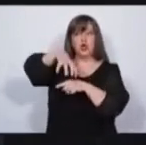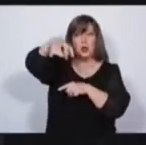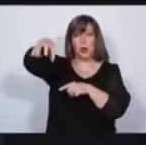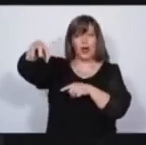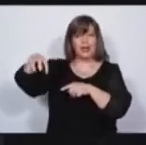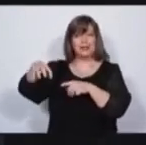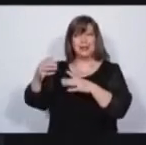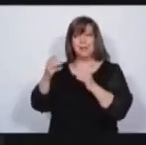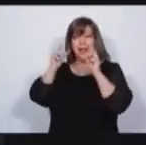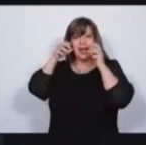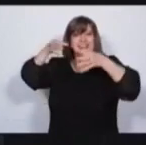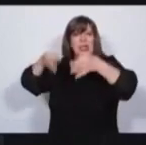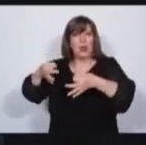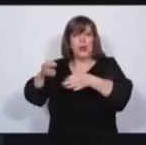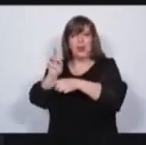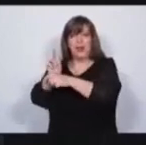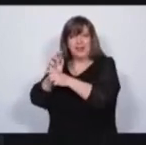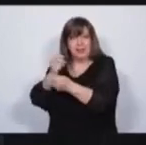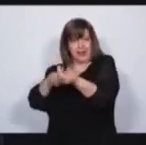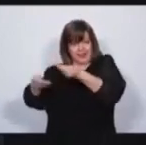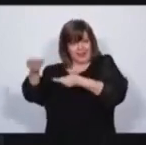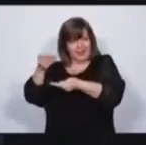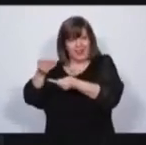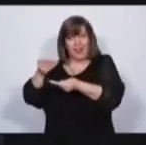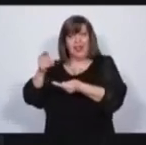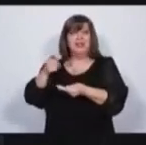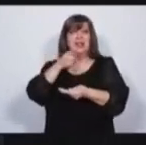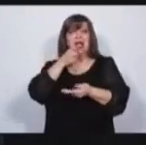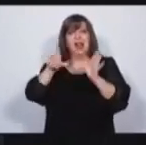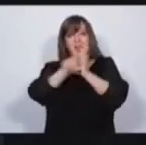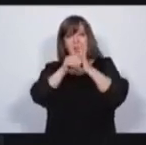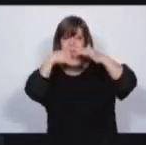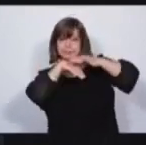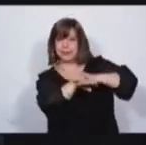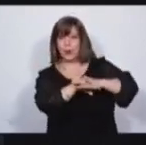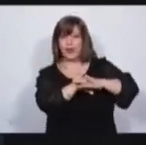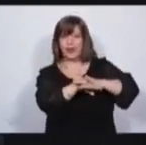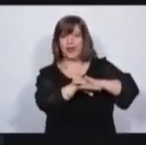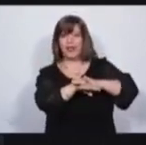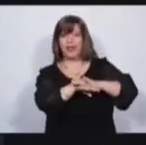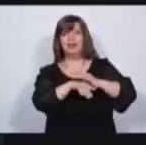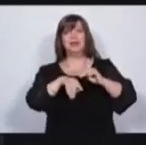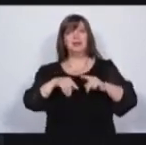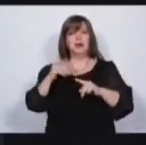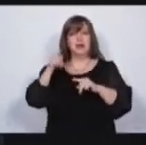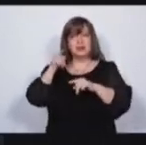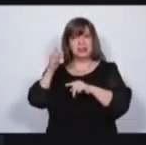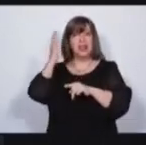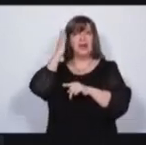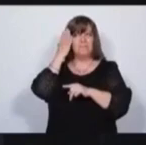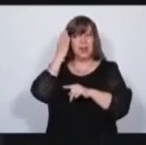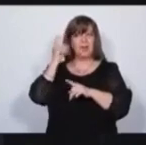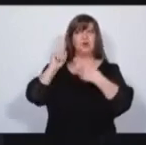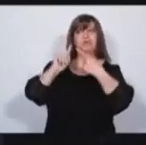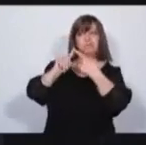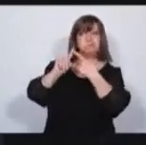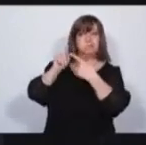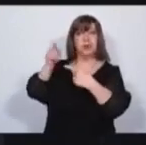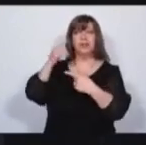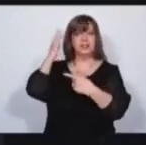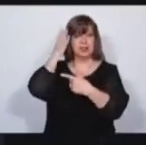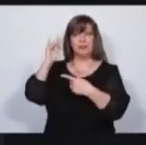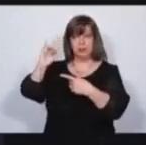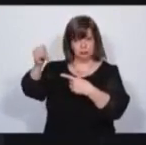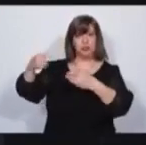en opciones y posibilidades de empezar a trabajar junto con Facebook porque a Facebook sí le interesa poder